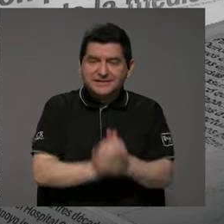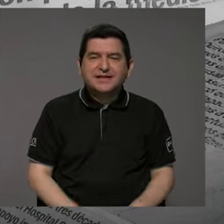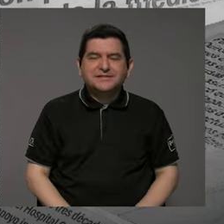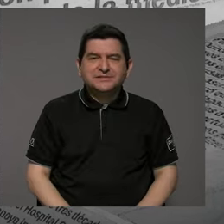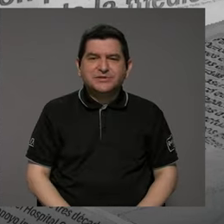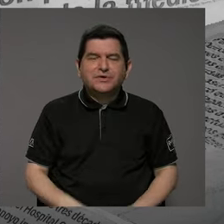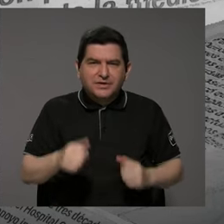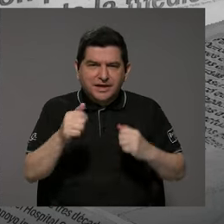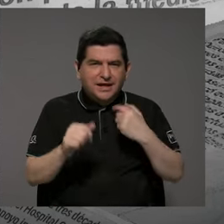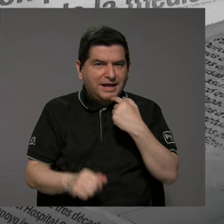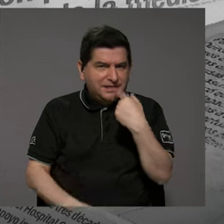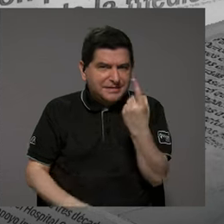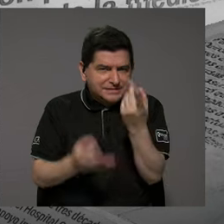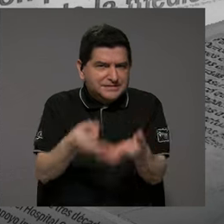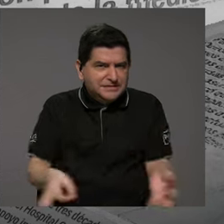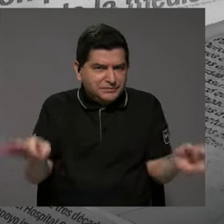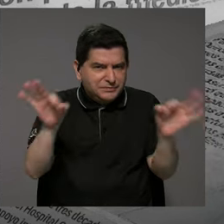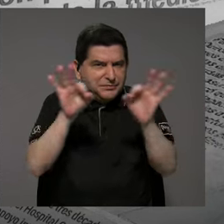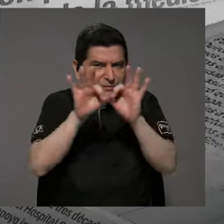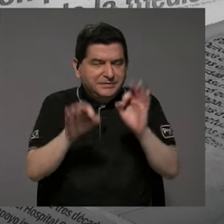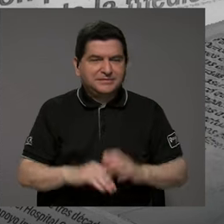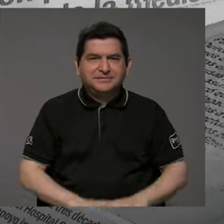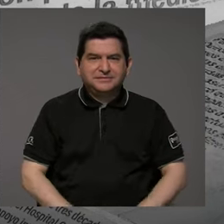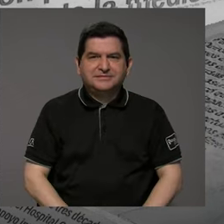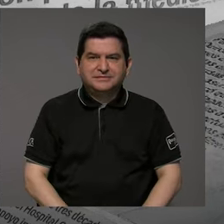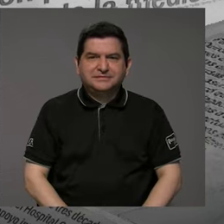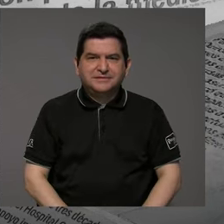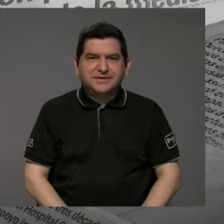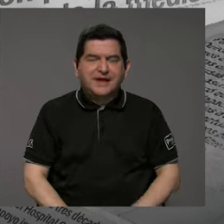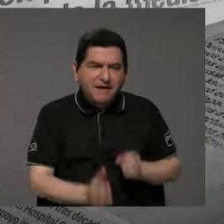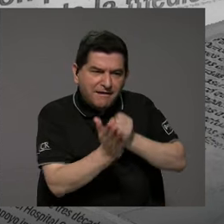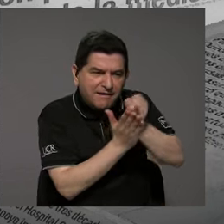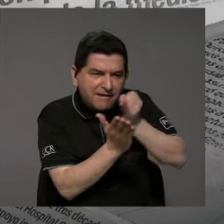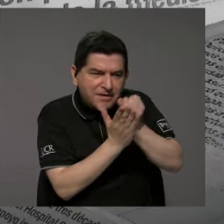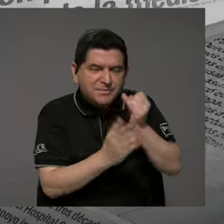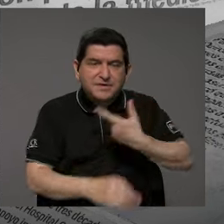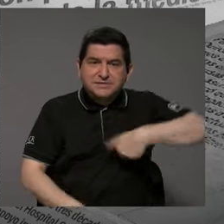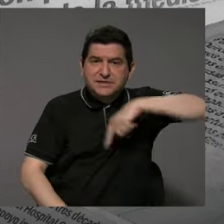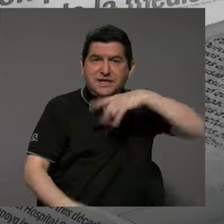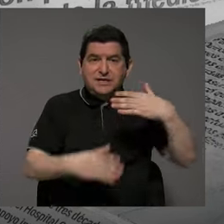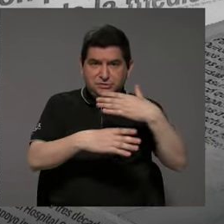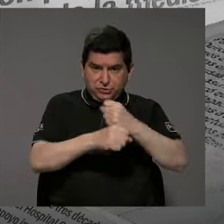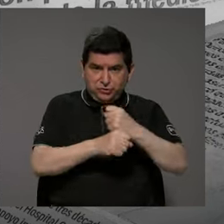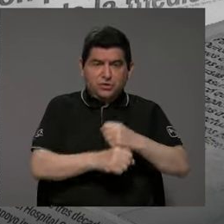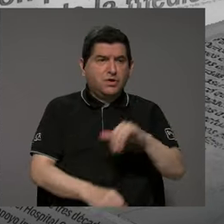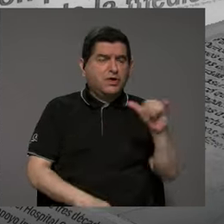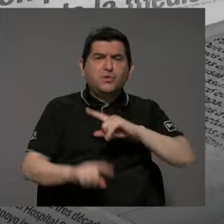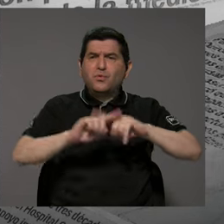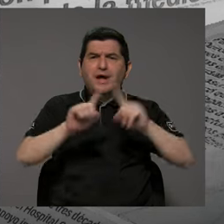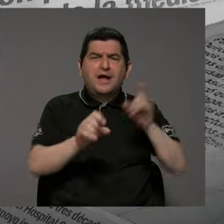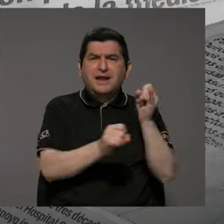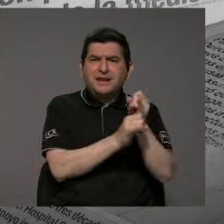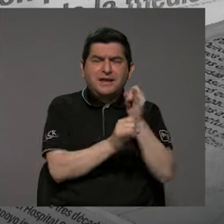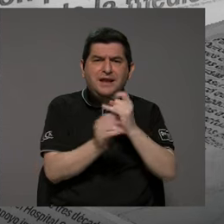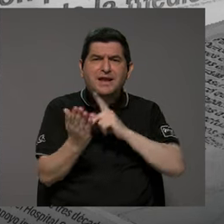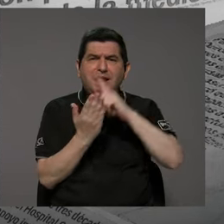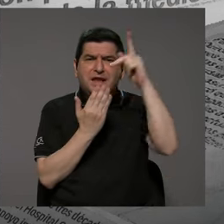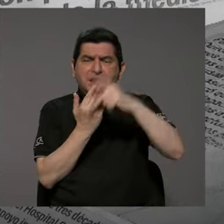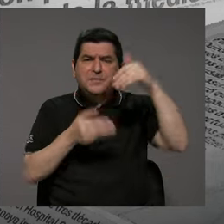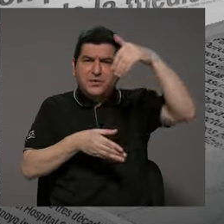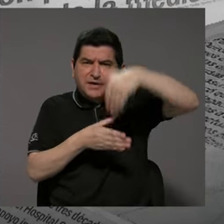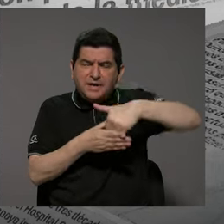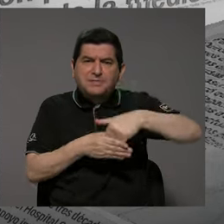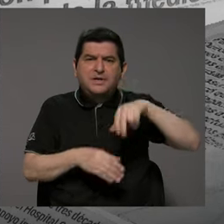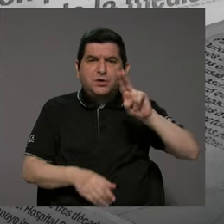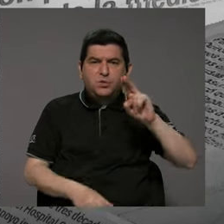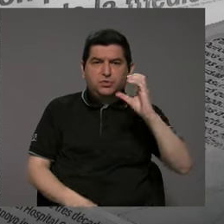cuña tan importante de que esa investigación que generamos nosotros y que generan tantas instituciones y programas dentro de la Universidad